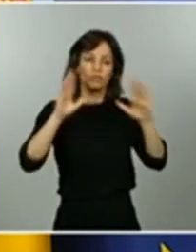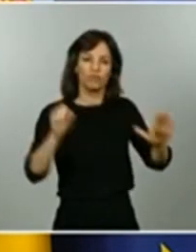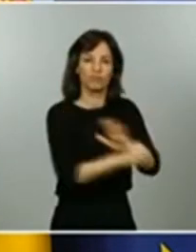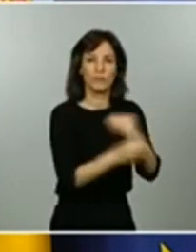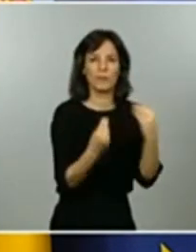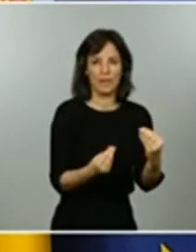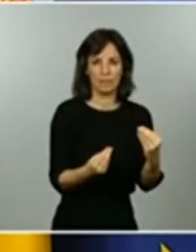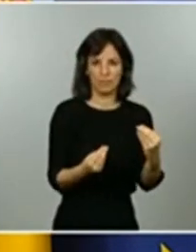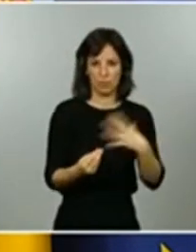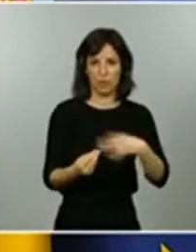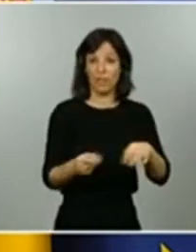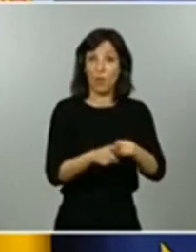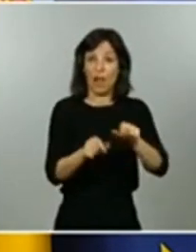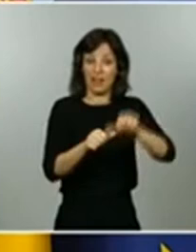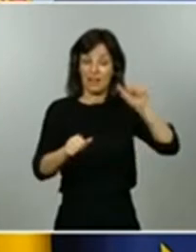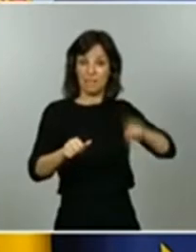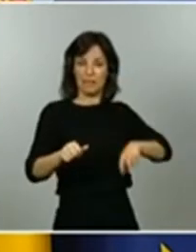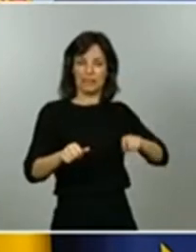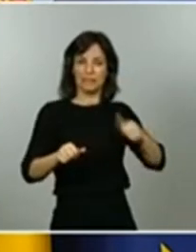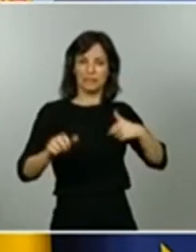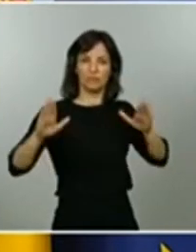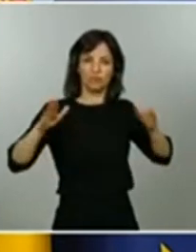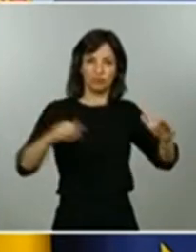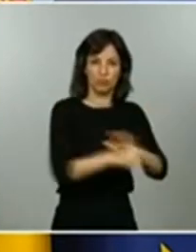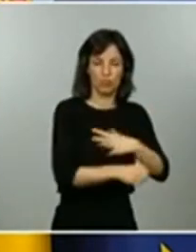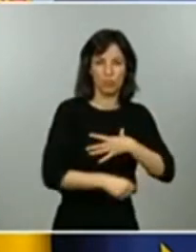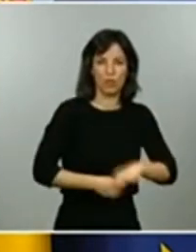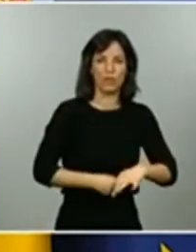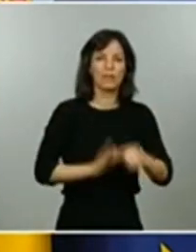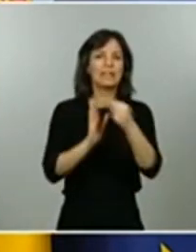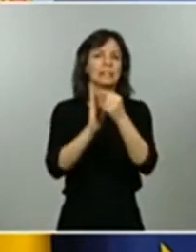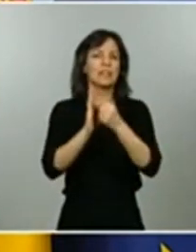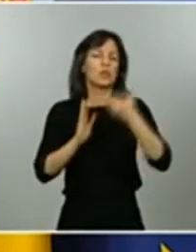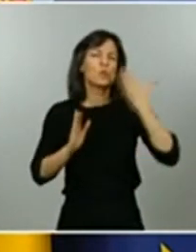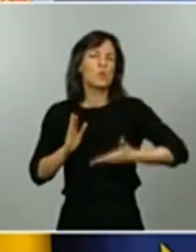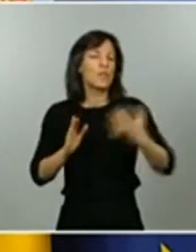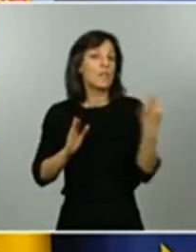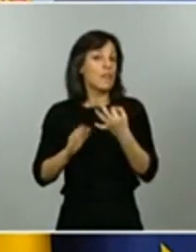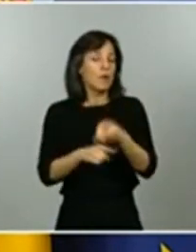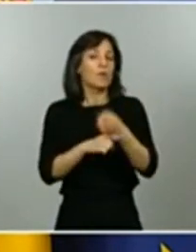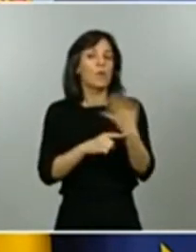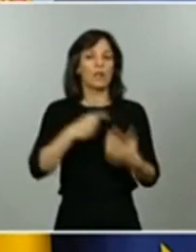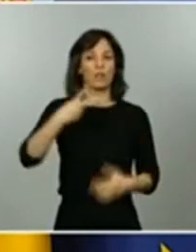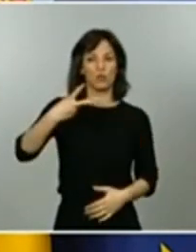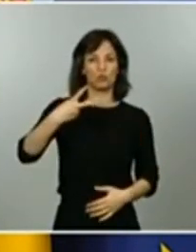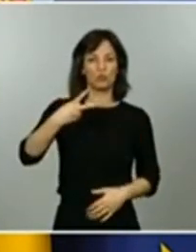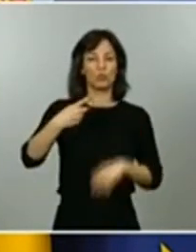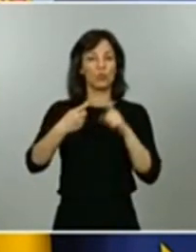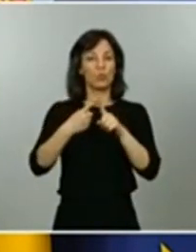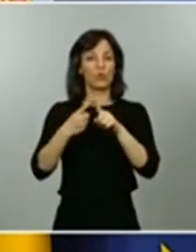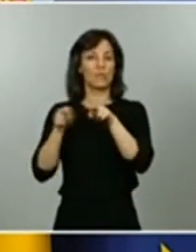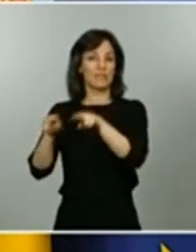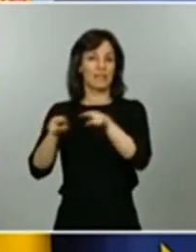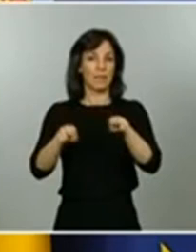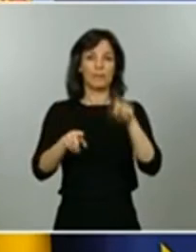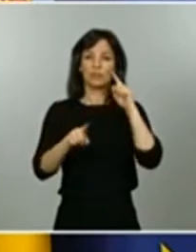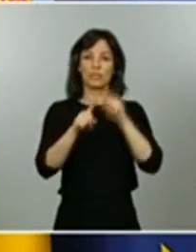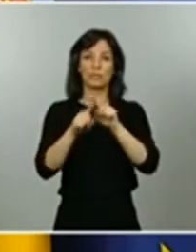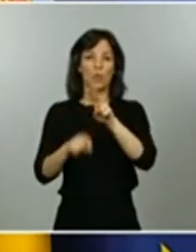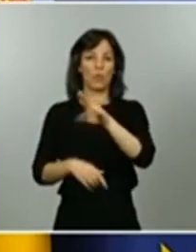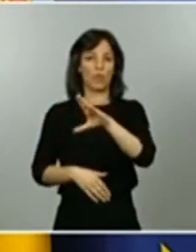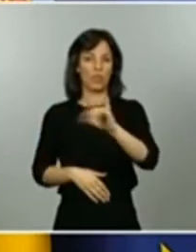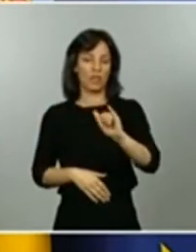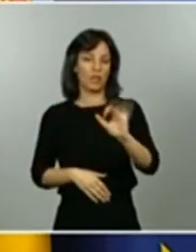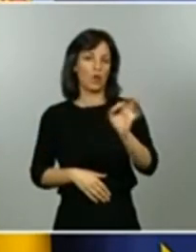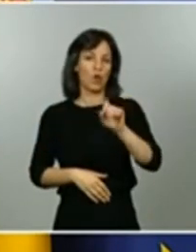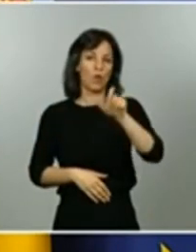Esos dos criterios, que son únicamente dos, son el número de camas para cuidados intensivos o para pacientes críticos disponibles por cada